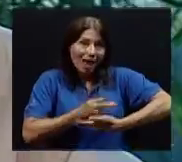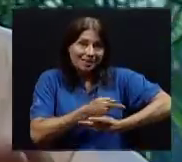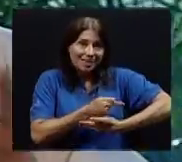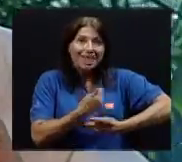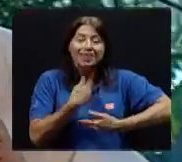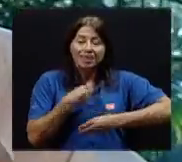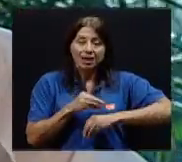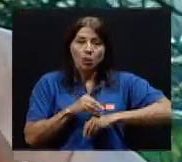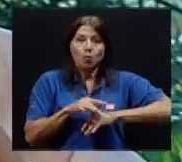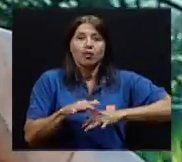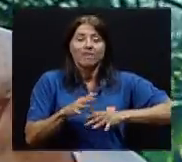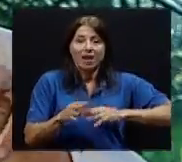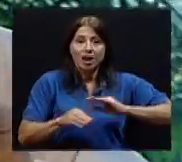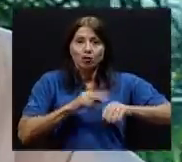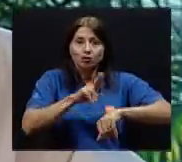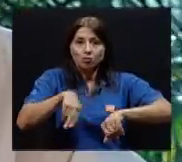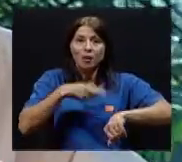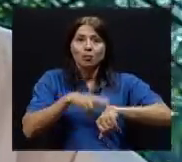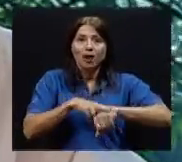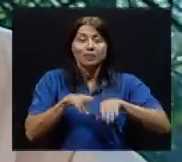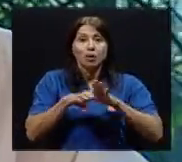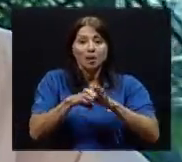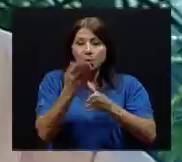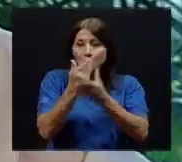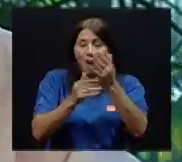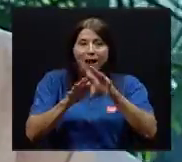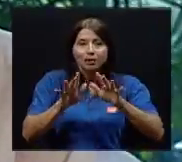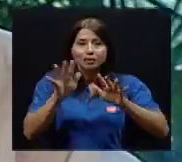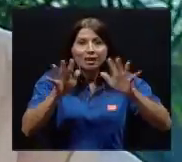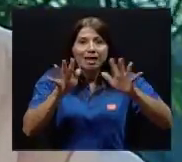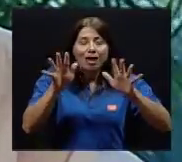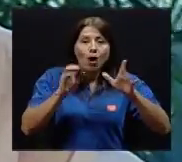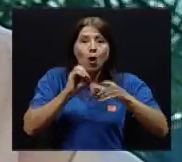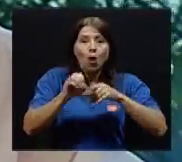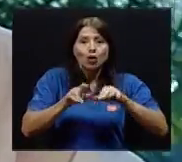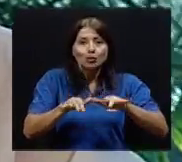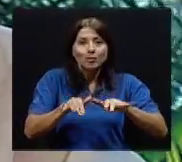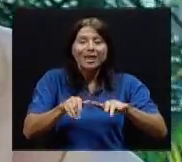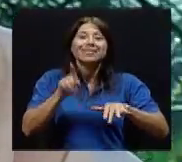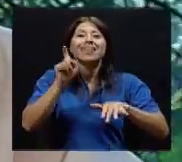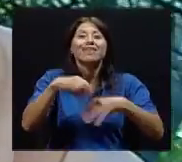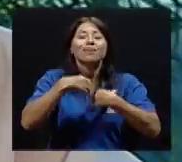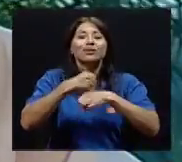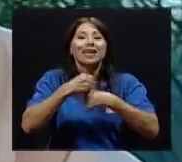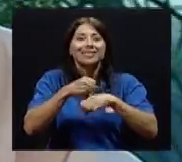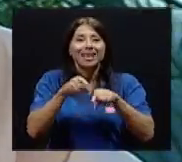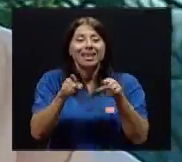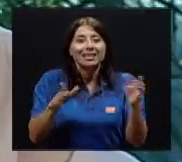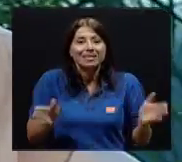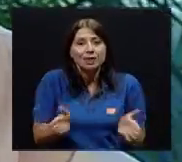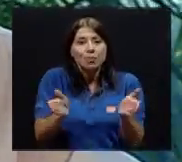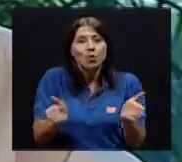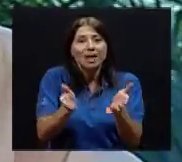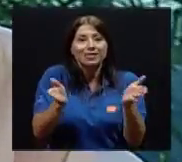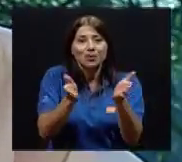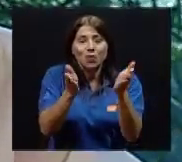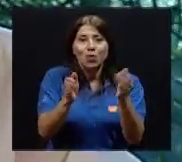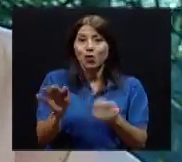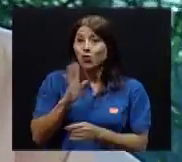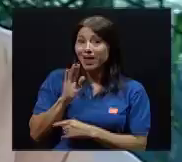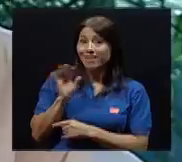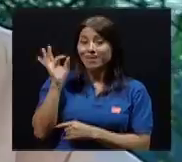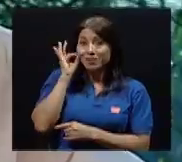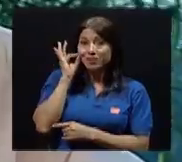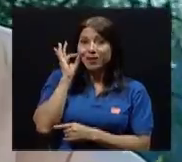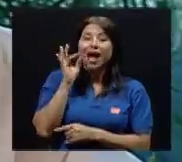por ejemplo, los reflejos manuales y los pies. Tenemos que hacer la estimulación. Porque Sara hablaba de la actividad física. ¿Cuándo